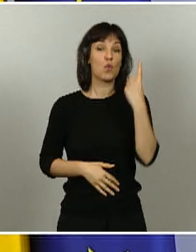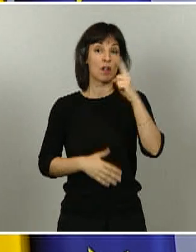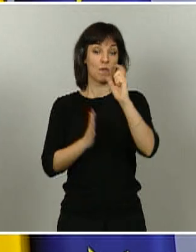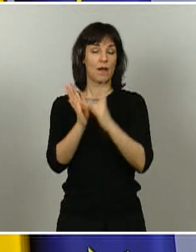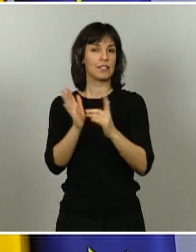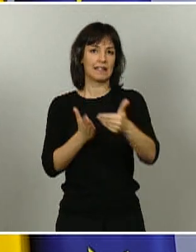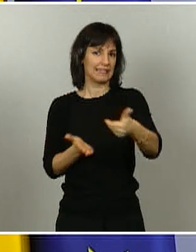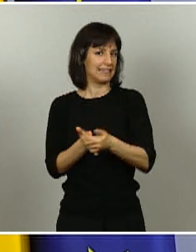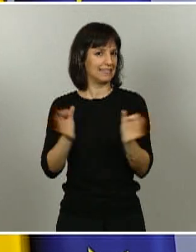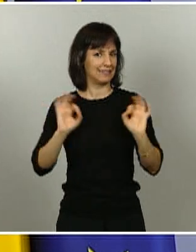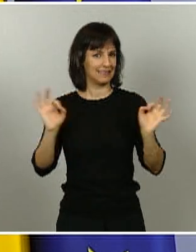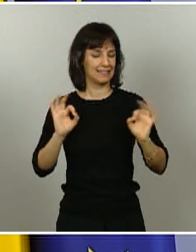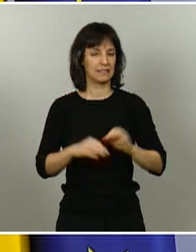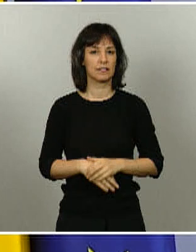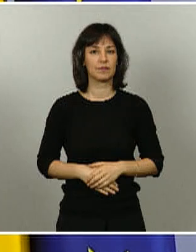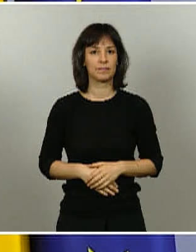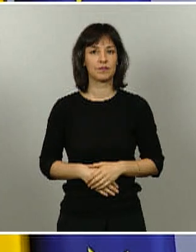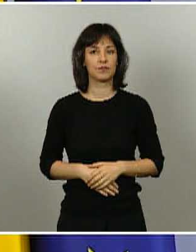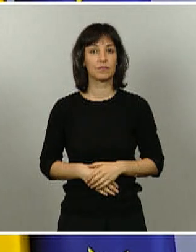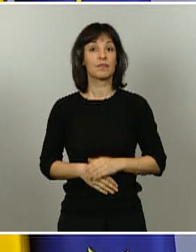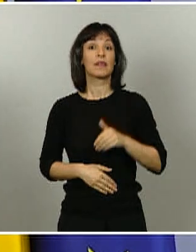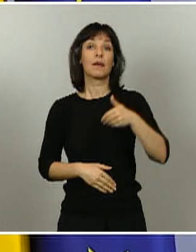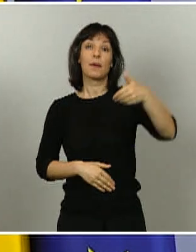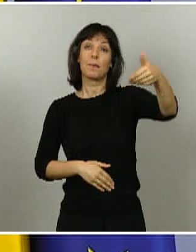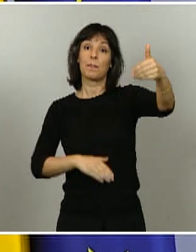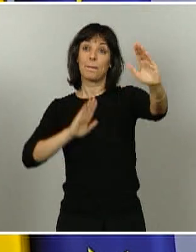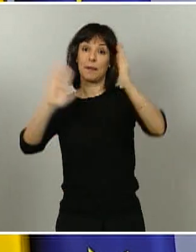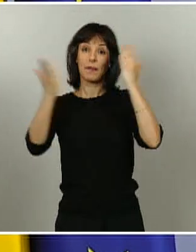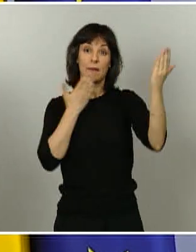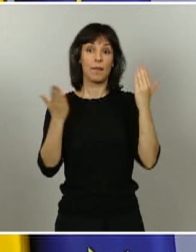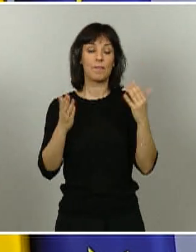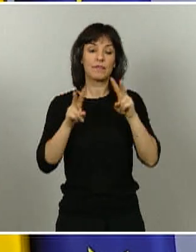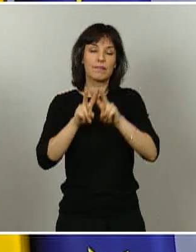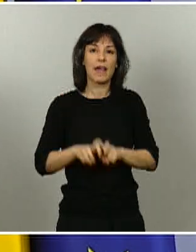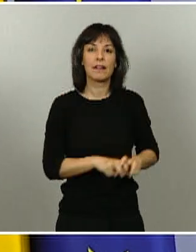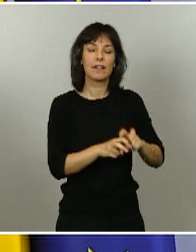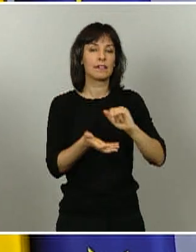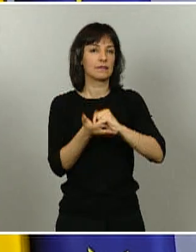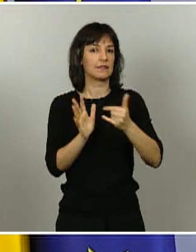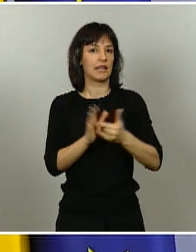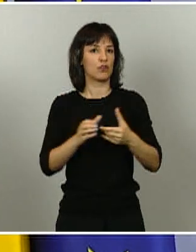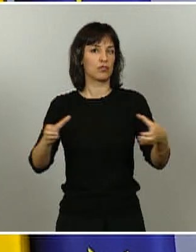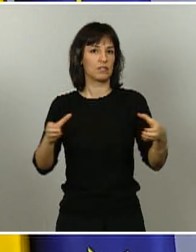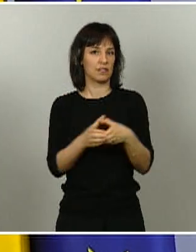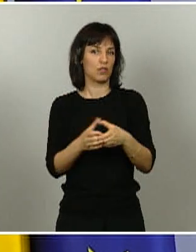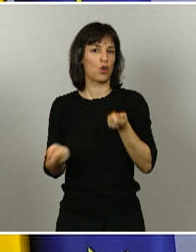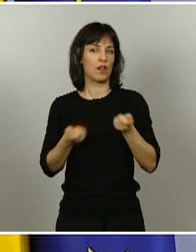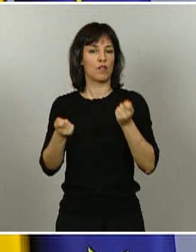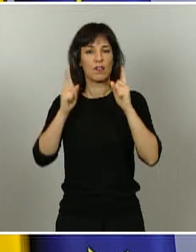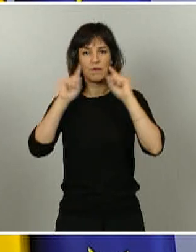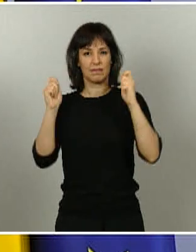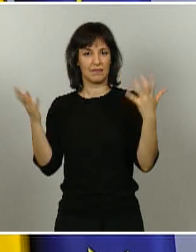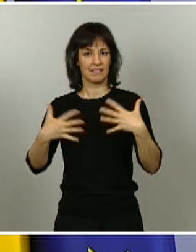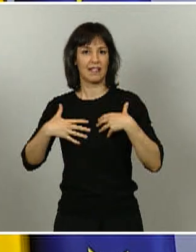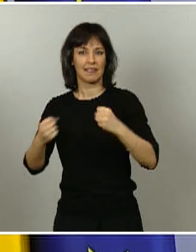Estas peticiones son analizadas por los técnicos del Centro de Coordinación de Alertas y Emergencias Sanitarias y por los profesionales